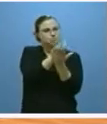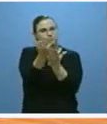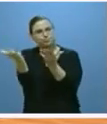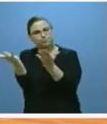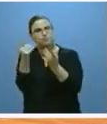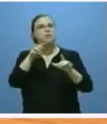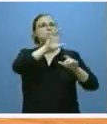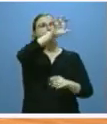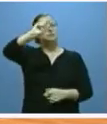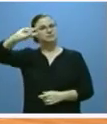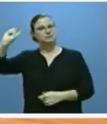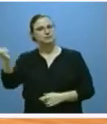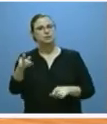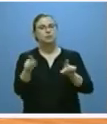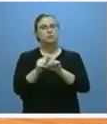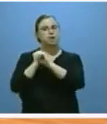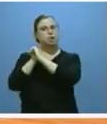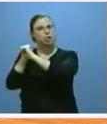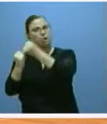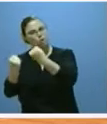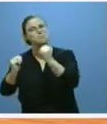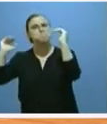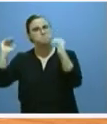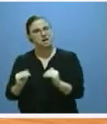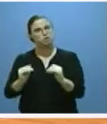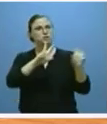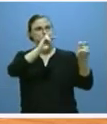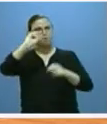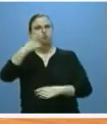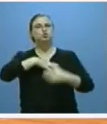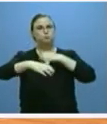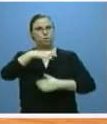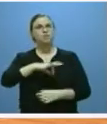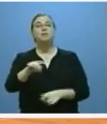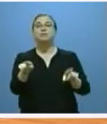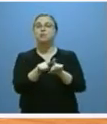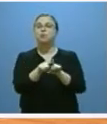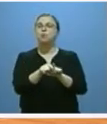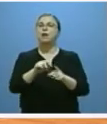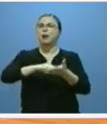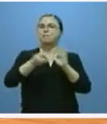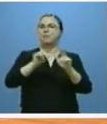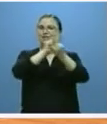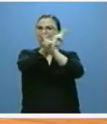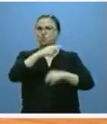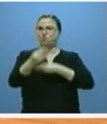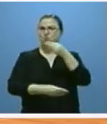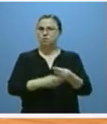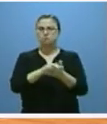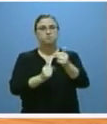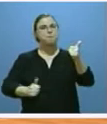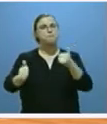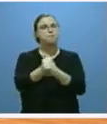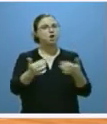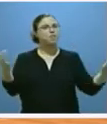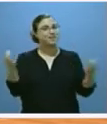destinos y una menor dependencia de la automoción. A través del plan de internacionalización que estamos ejecutando seguimos priorizando